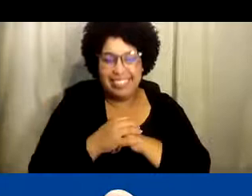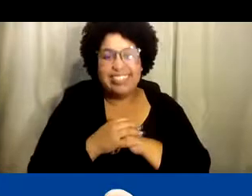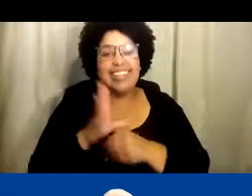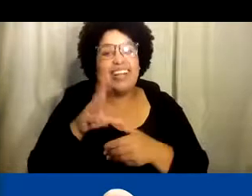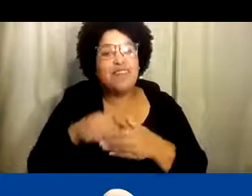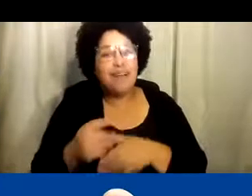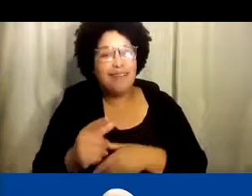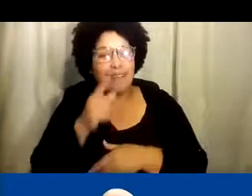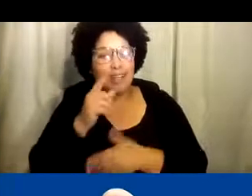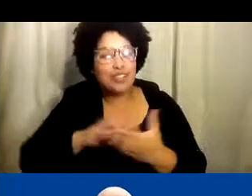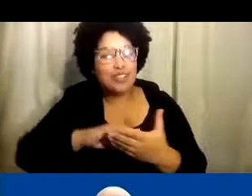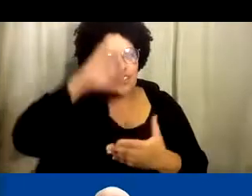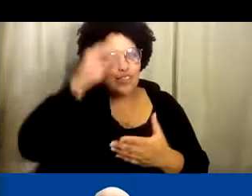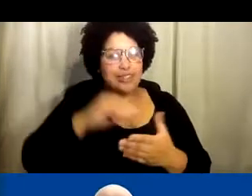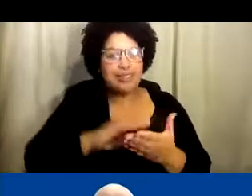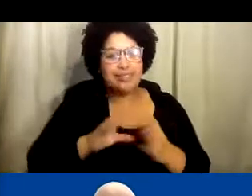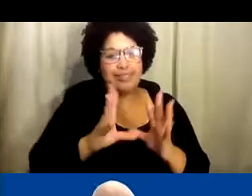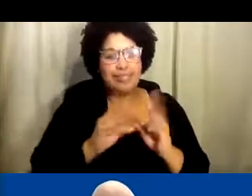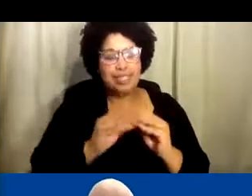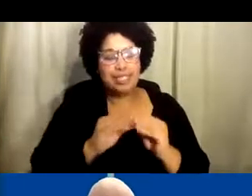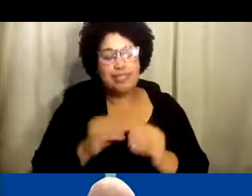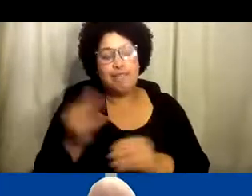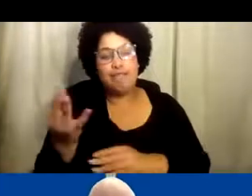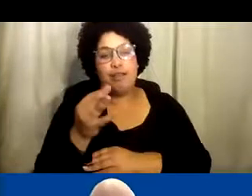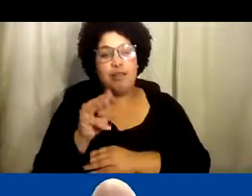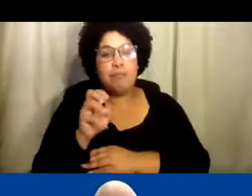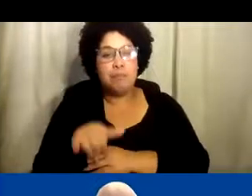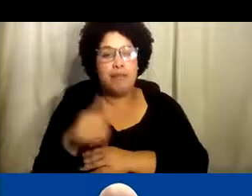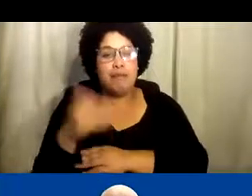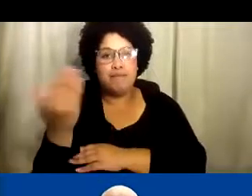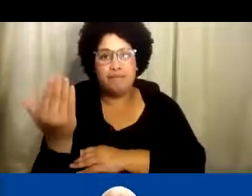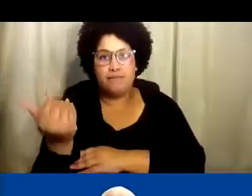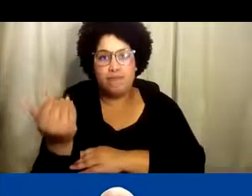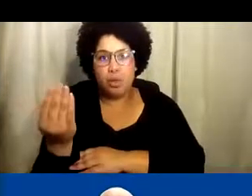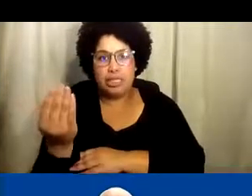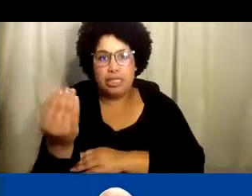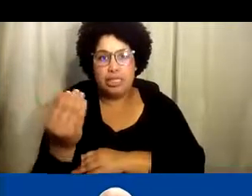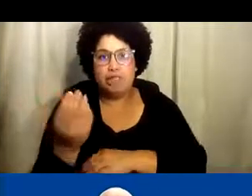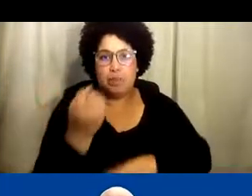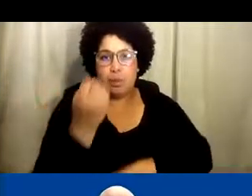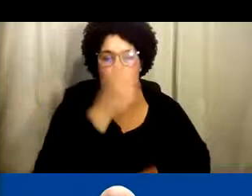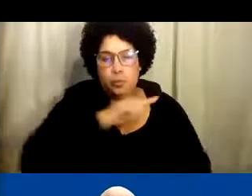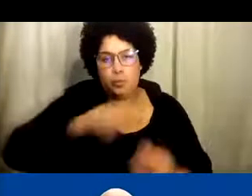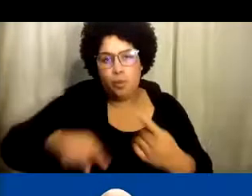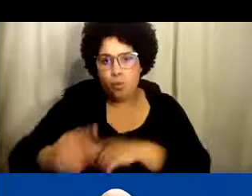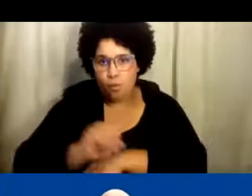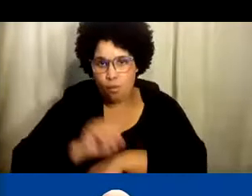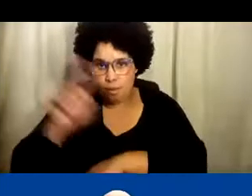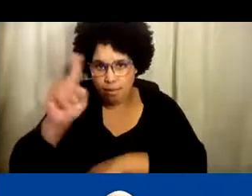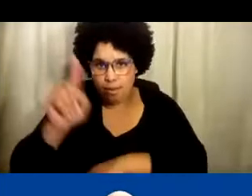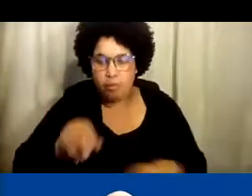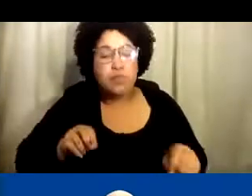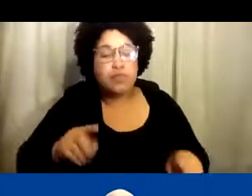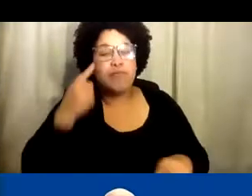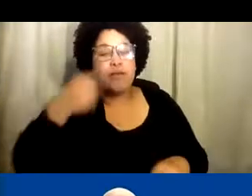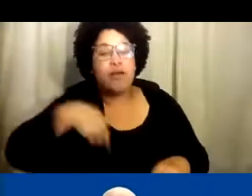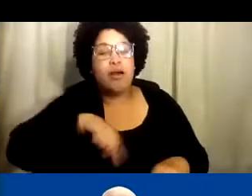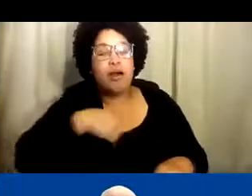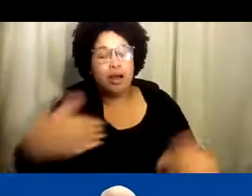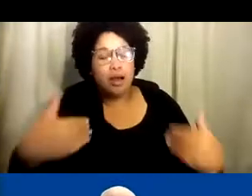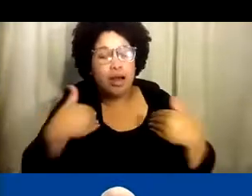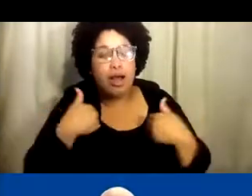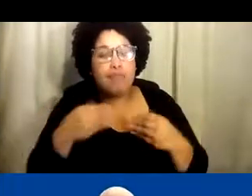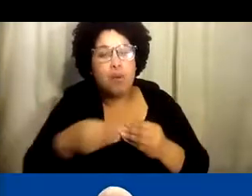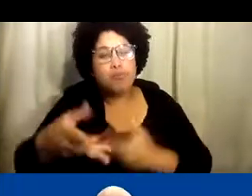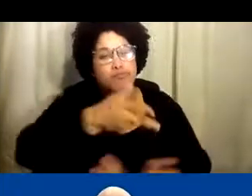vez este viernes en nuestra sesión de almuerzo y aprendizaje, que sería el día viernes 14 de las 12 a la 1 de